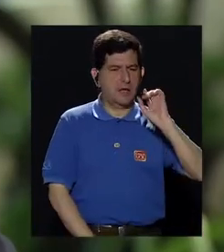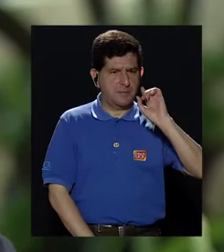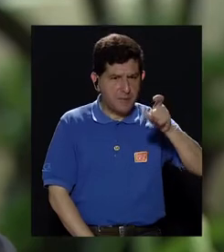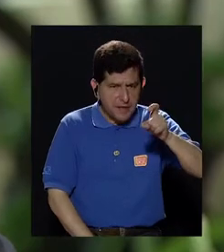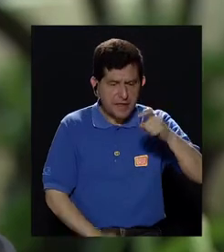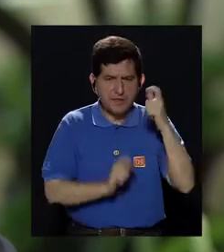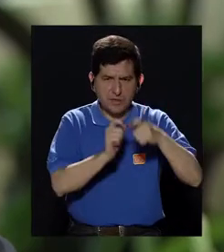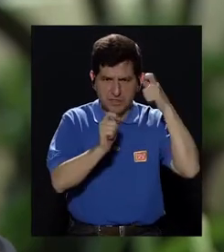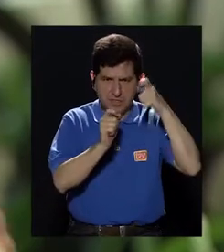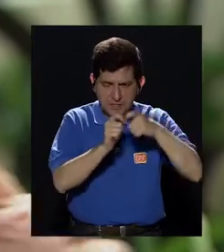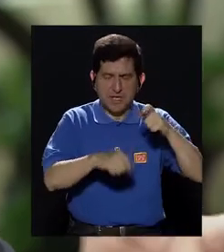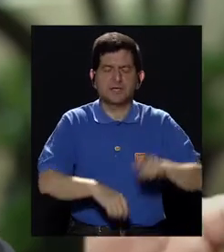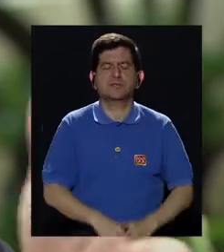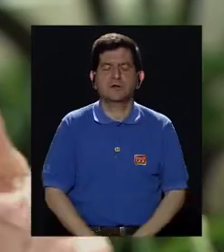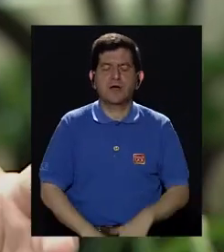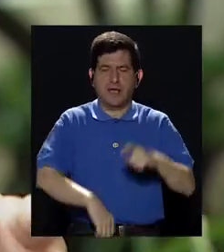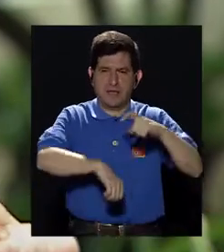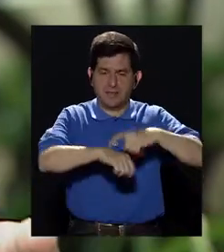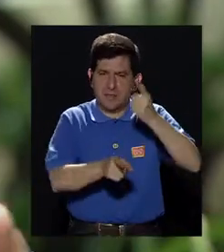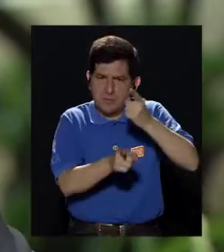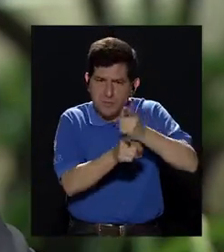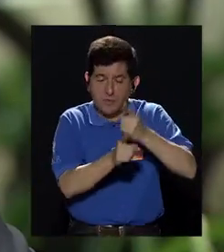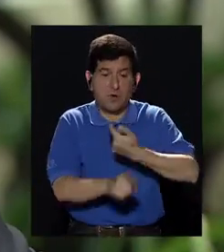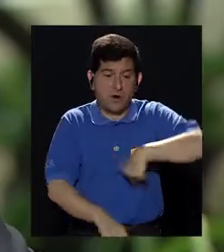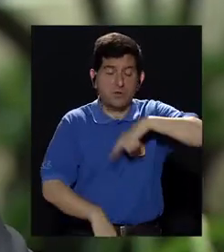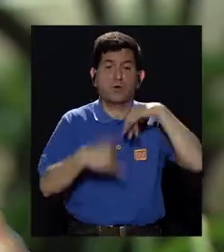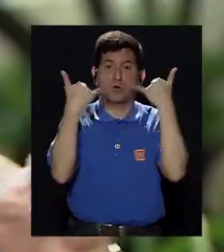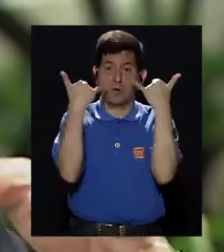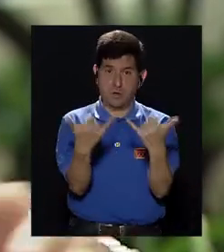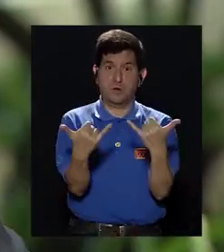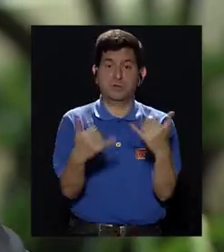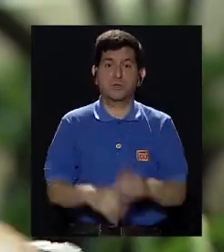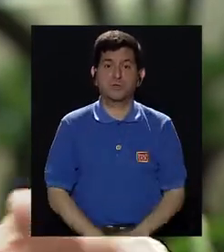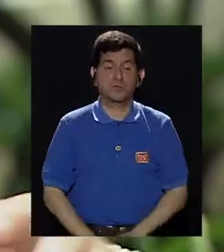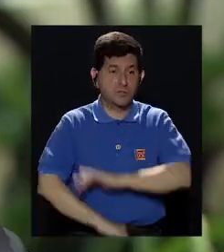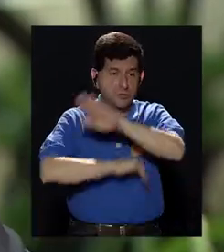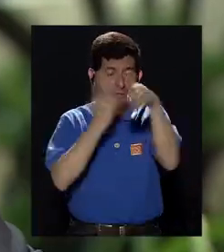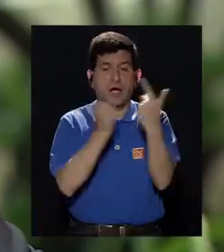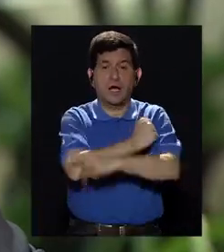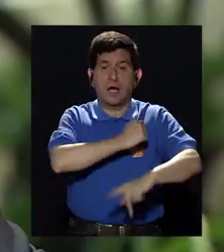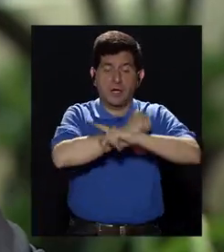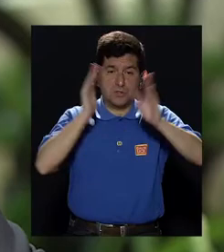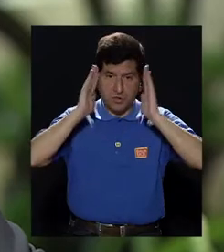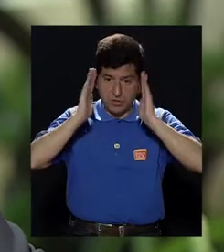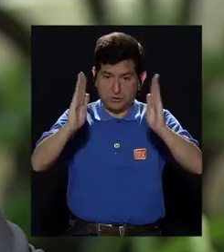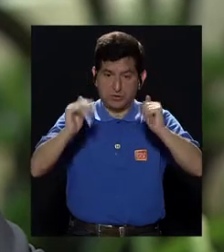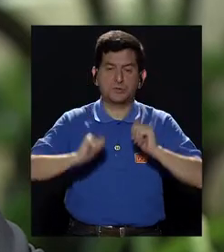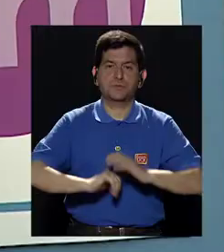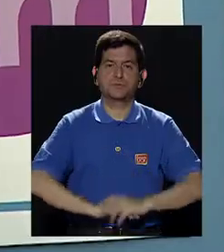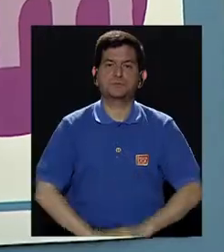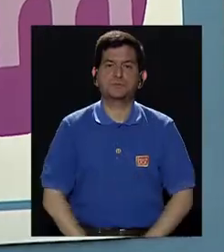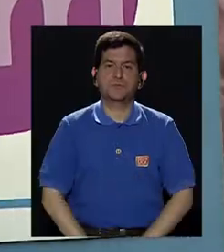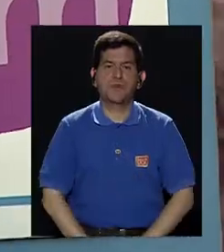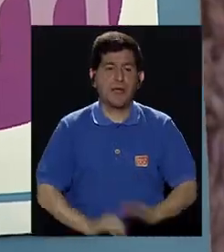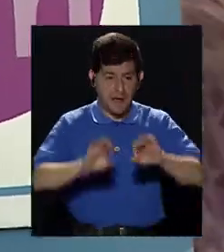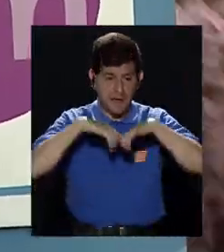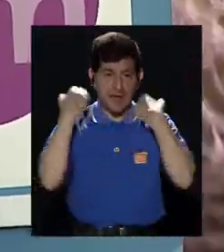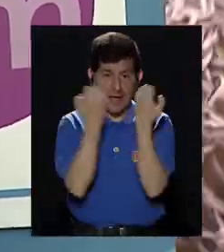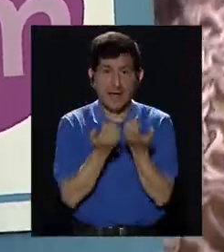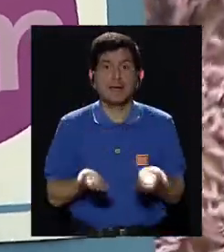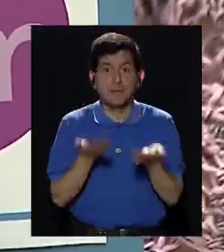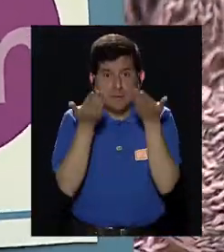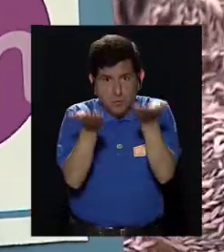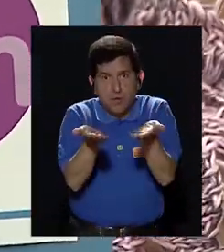ese diagnóstico que sea oportuno, y prácticamente hemos logrado ya llegar a todo el territorio nacional con esto. Claro, y dotar de